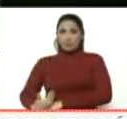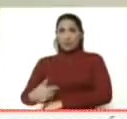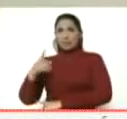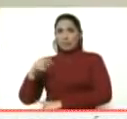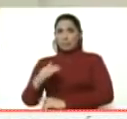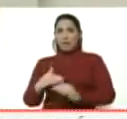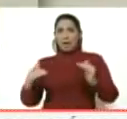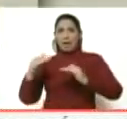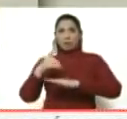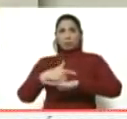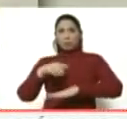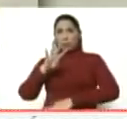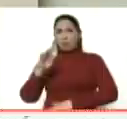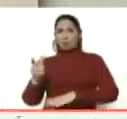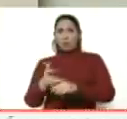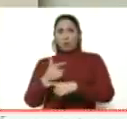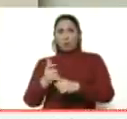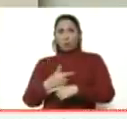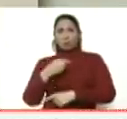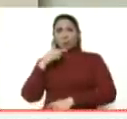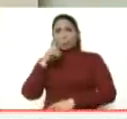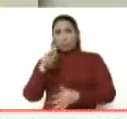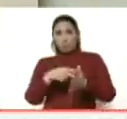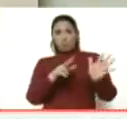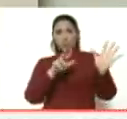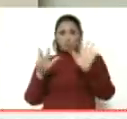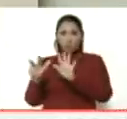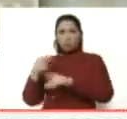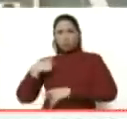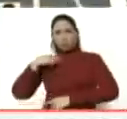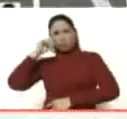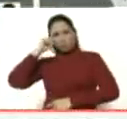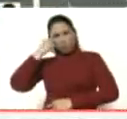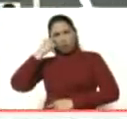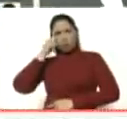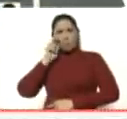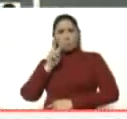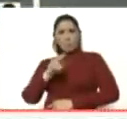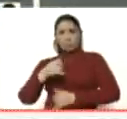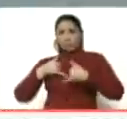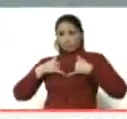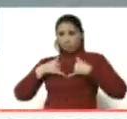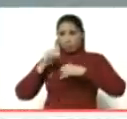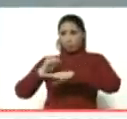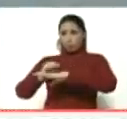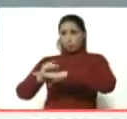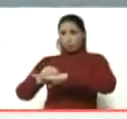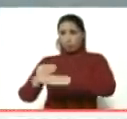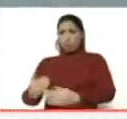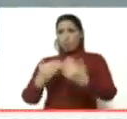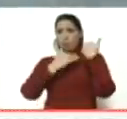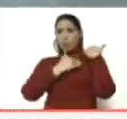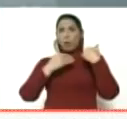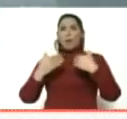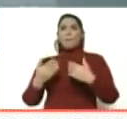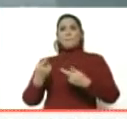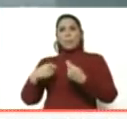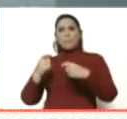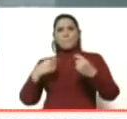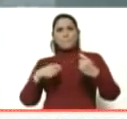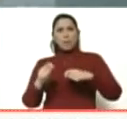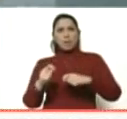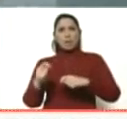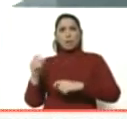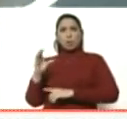gobierno, el 4 de agosto de 2018, yo recuerdo yo mismo haber convocado al encargado de negocios de Colombia en Venezuela y